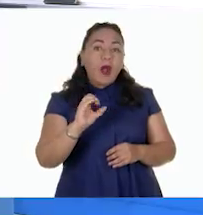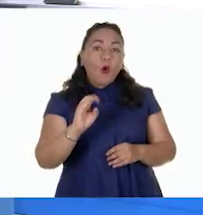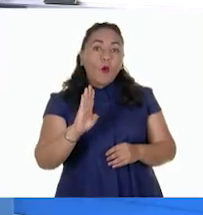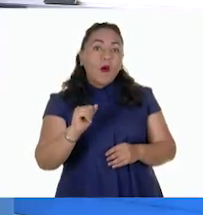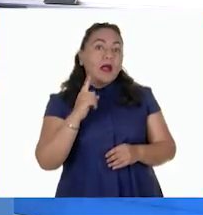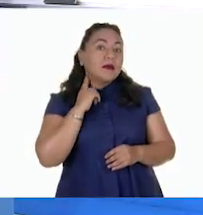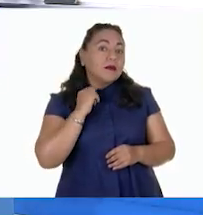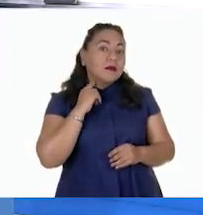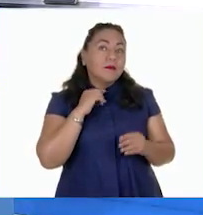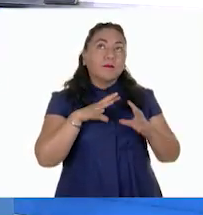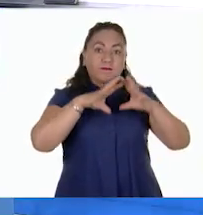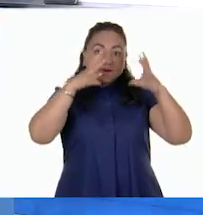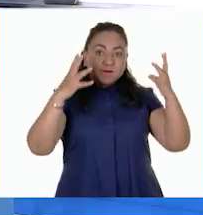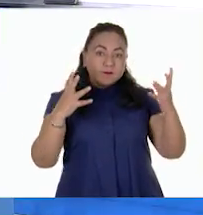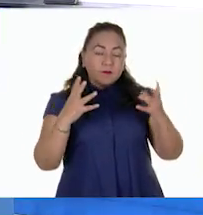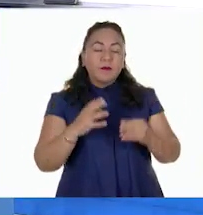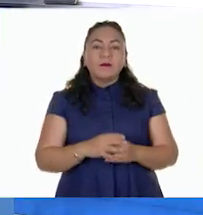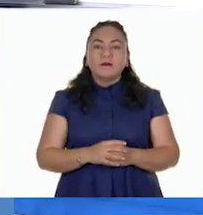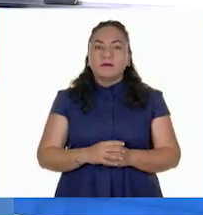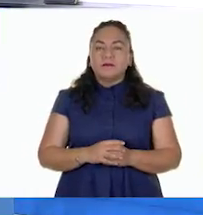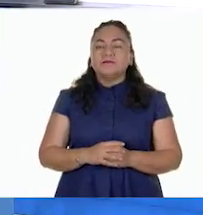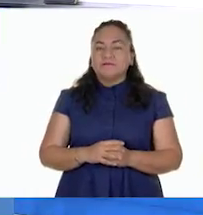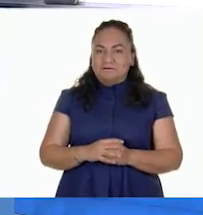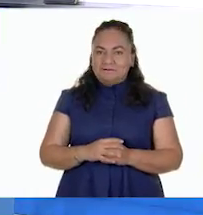Y caoba, vamos a ponerla.